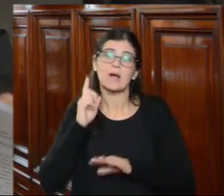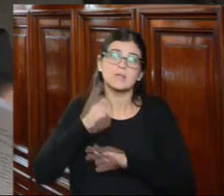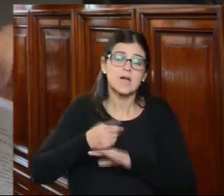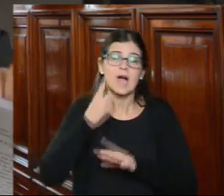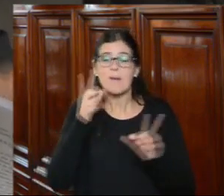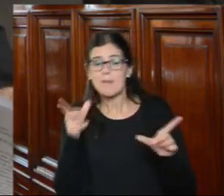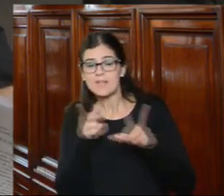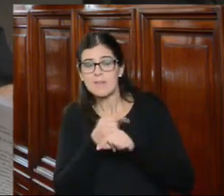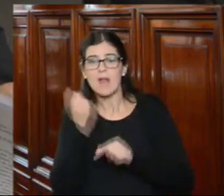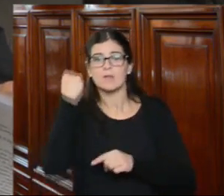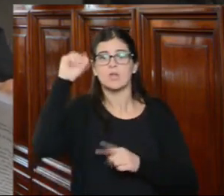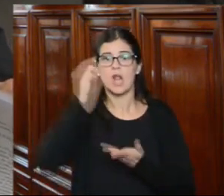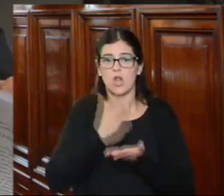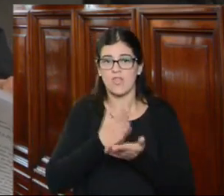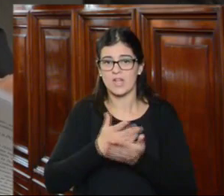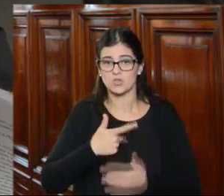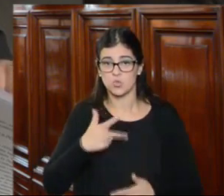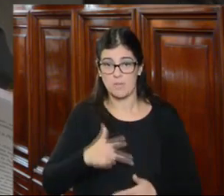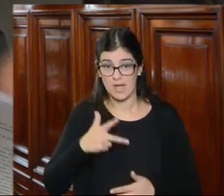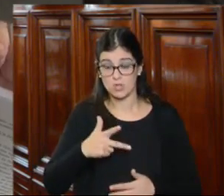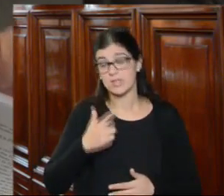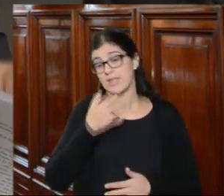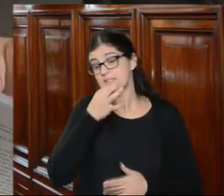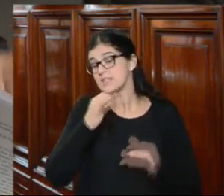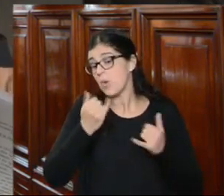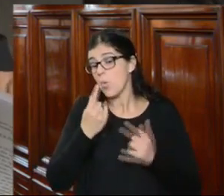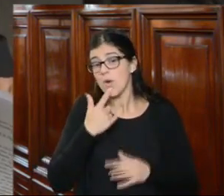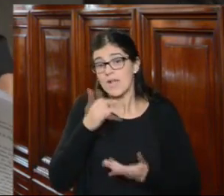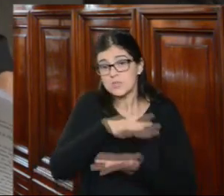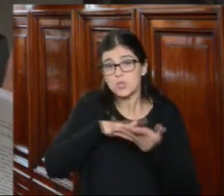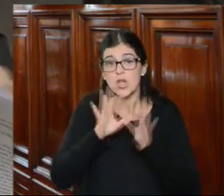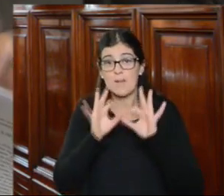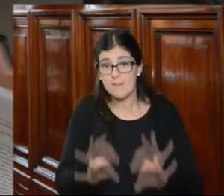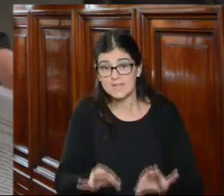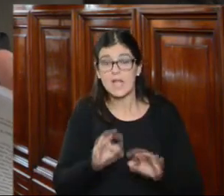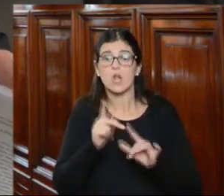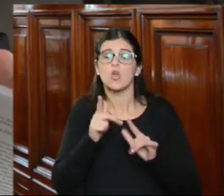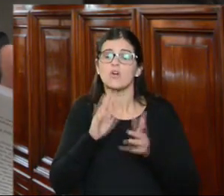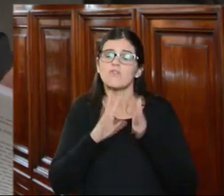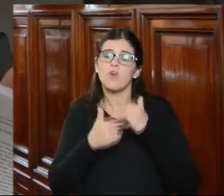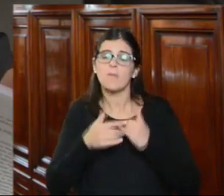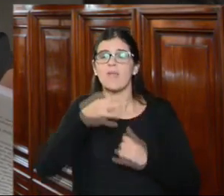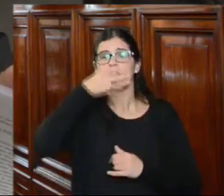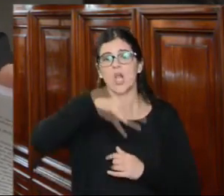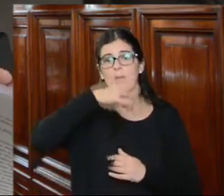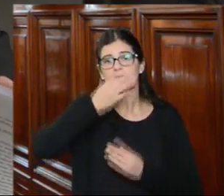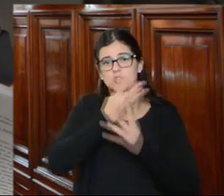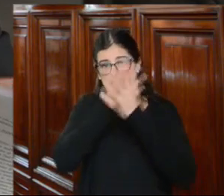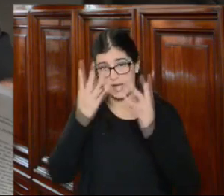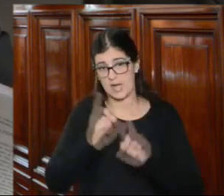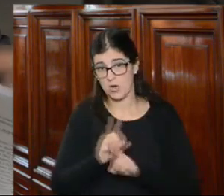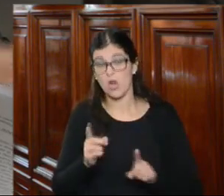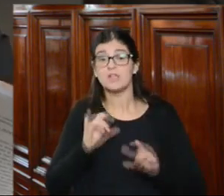poner fin a la violación de derechos humanos o sea estamos hablando de un caso concreto no de medidas recomendaciones generales